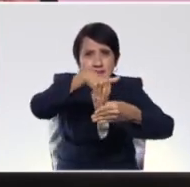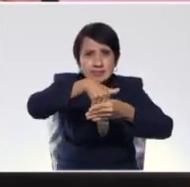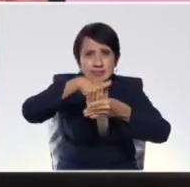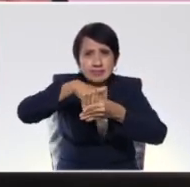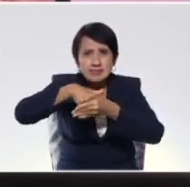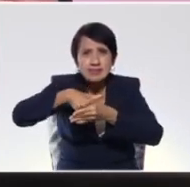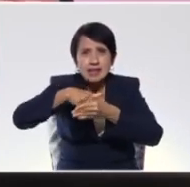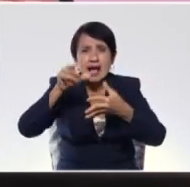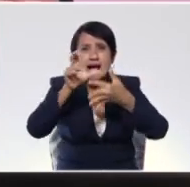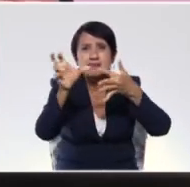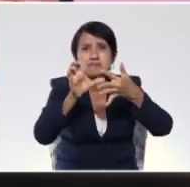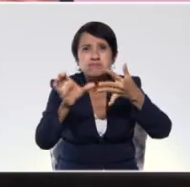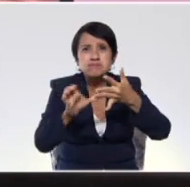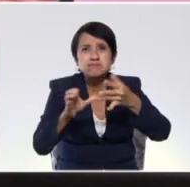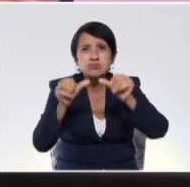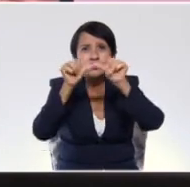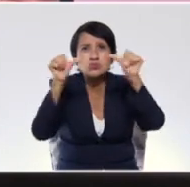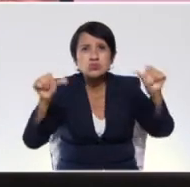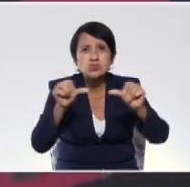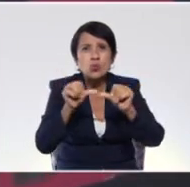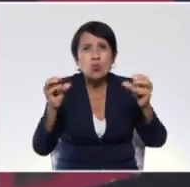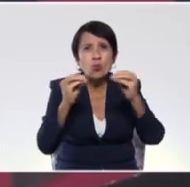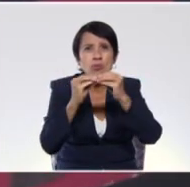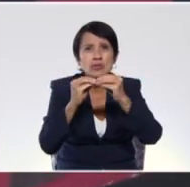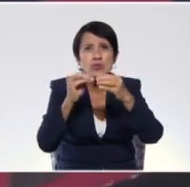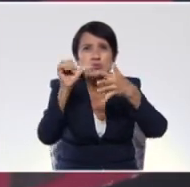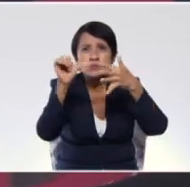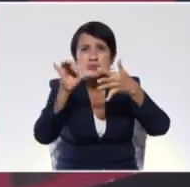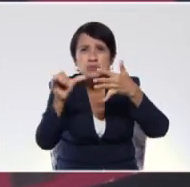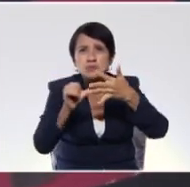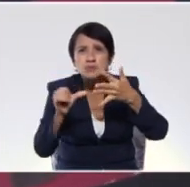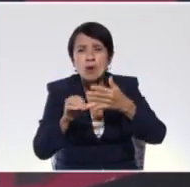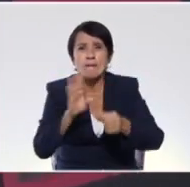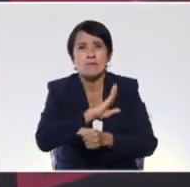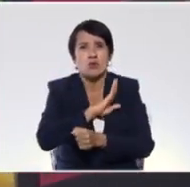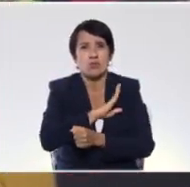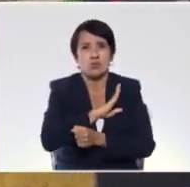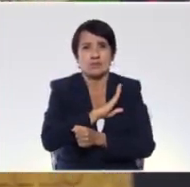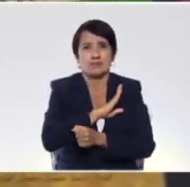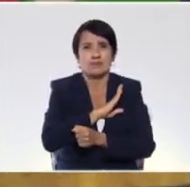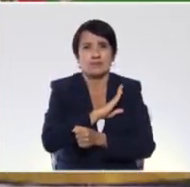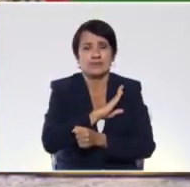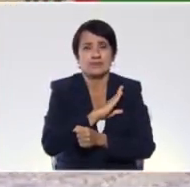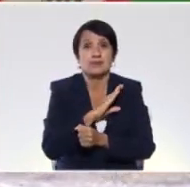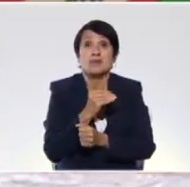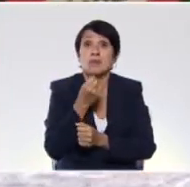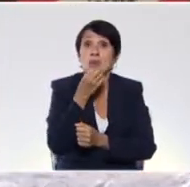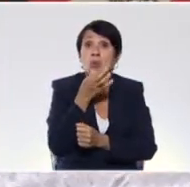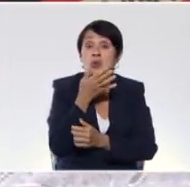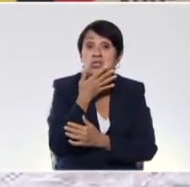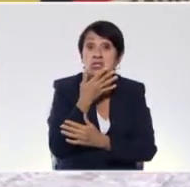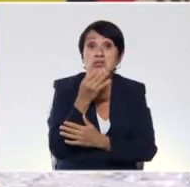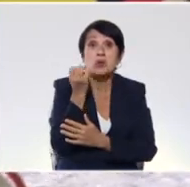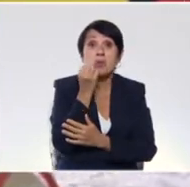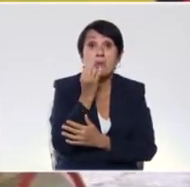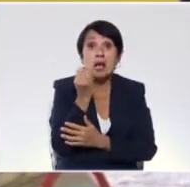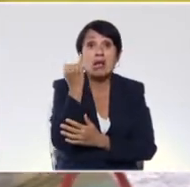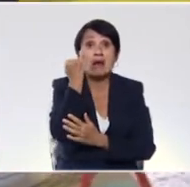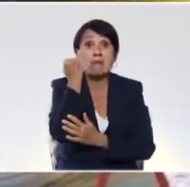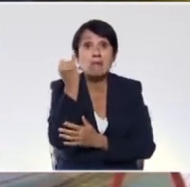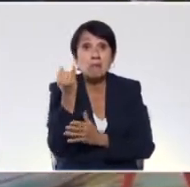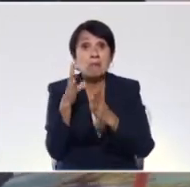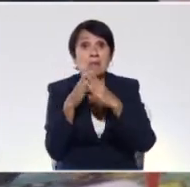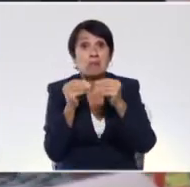clasificar los sustantivos comunes y los sustantivos propios. ¡Uy, qué bonita! Con muchísimas